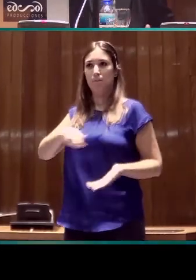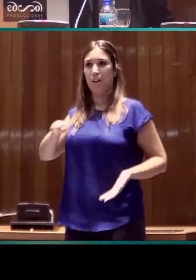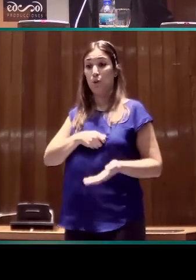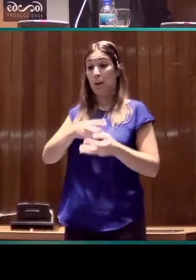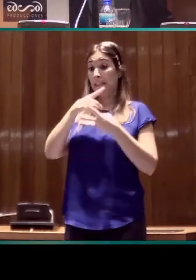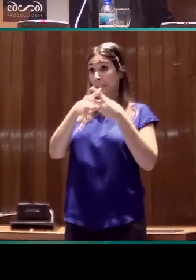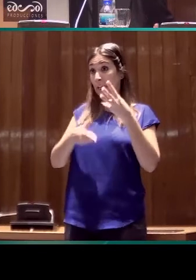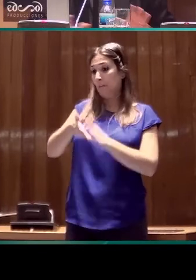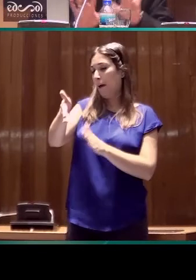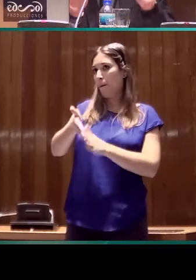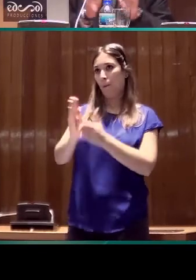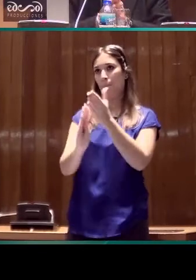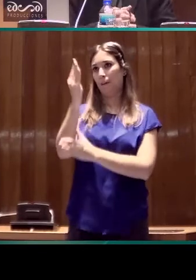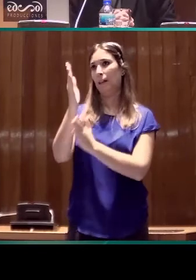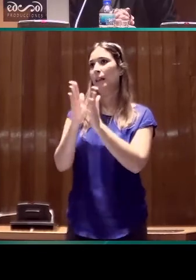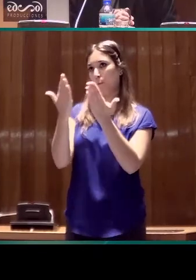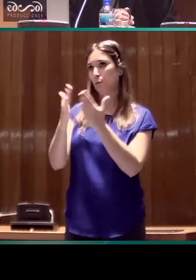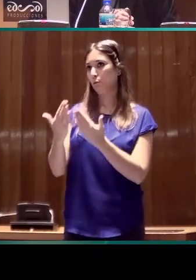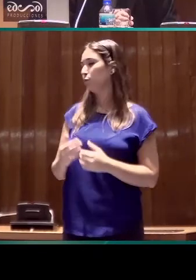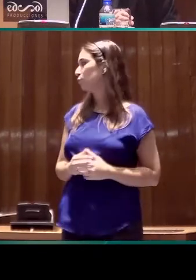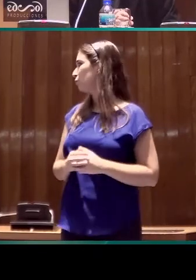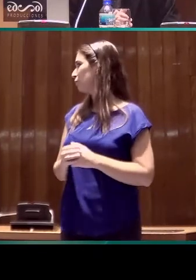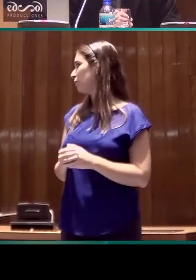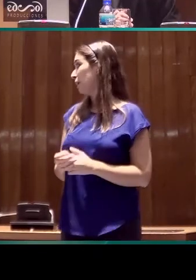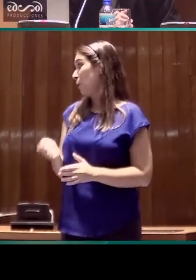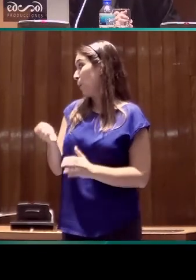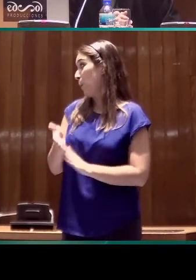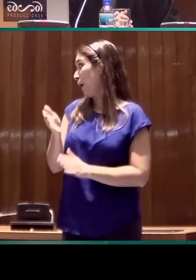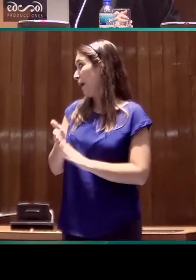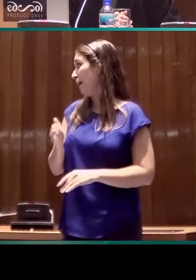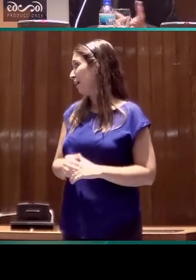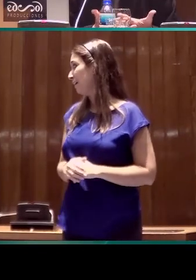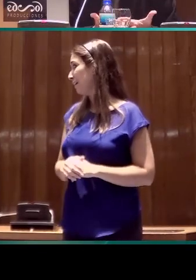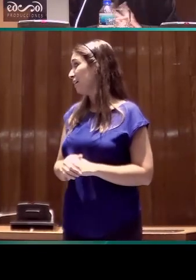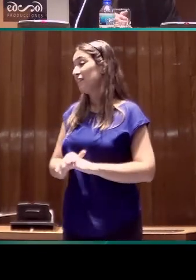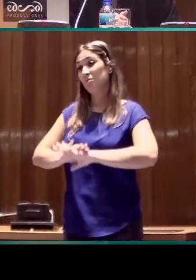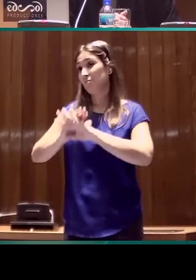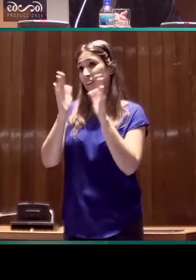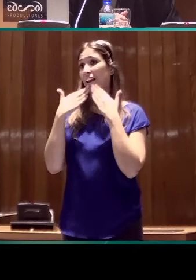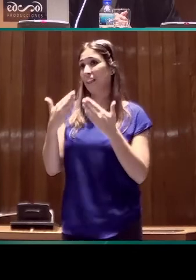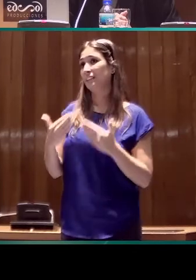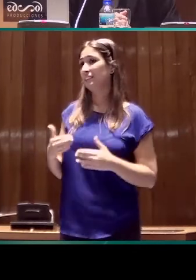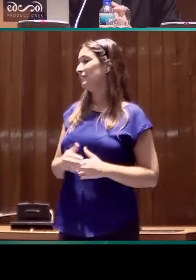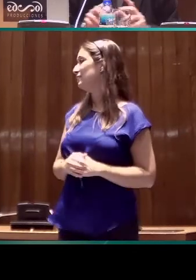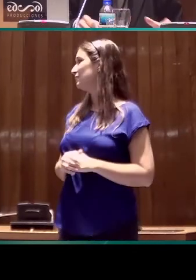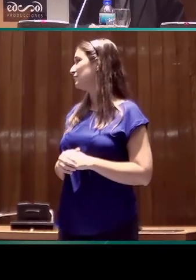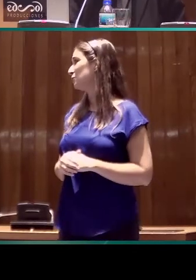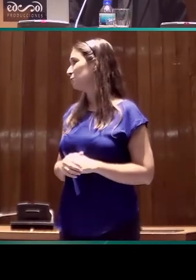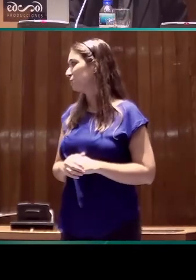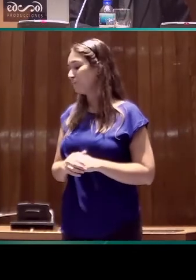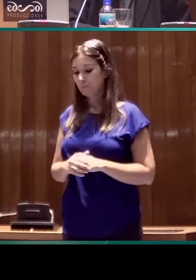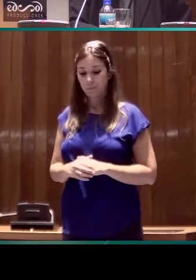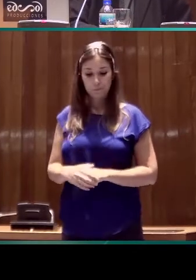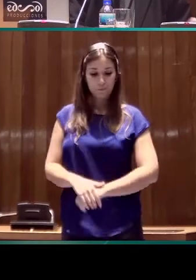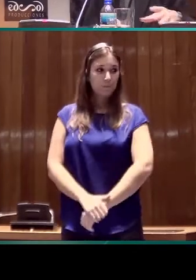próximas publicaciones que tenemos ya a punto. Y muchas gracias. Gracias.